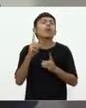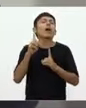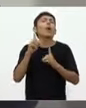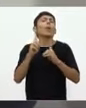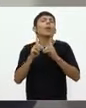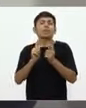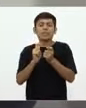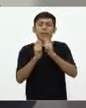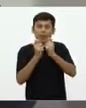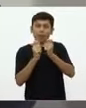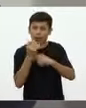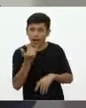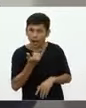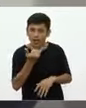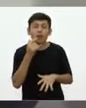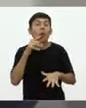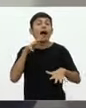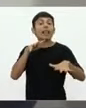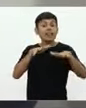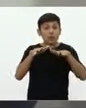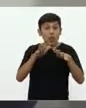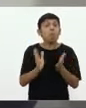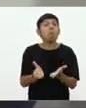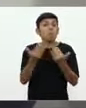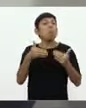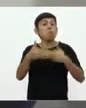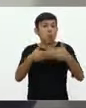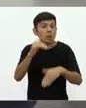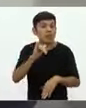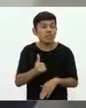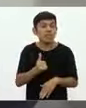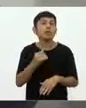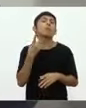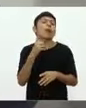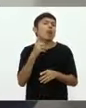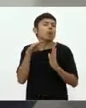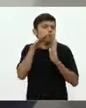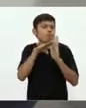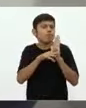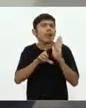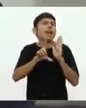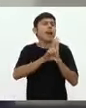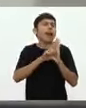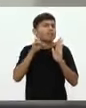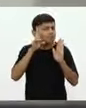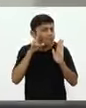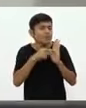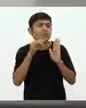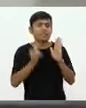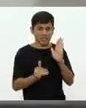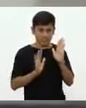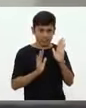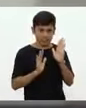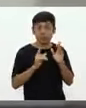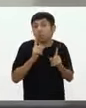pequeños cambios, algunas actividades que podrán retomarse con los recaudos legales correspondientes en lo que